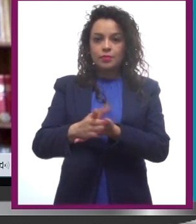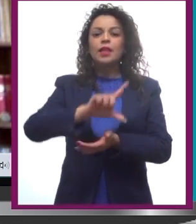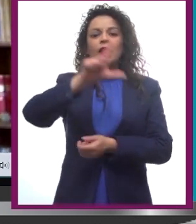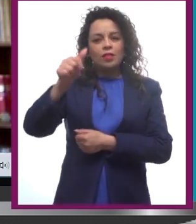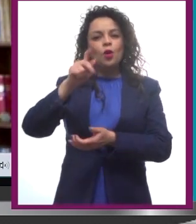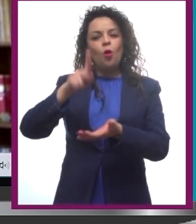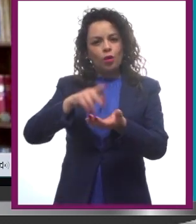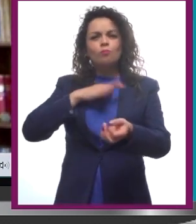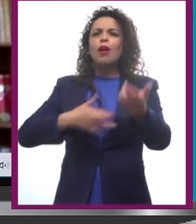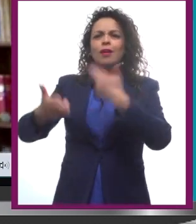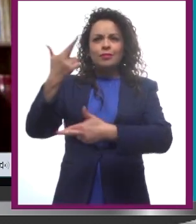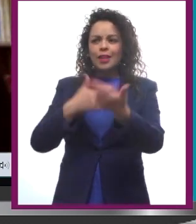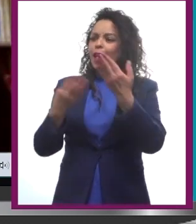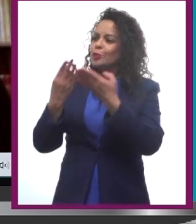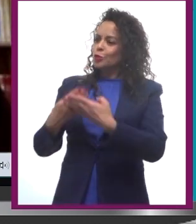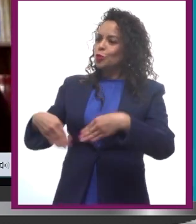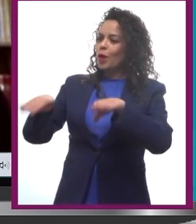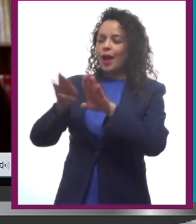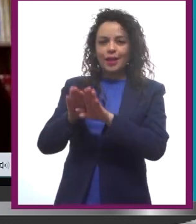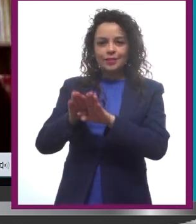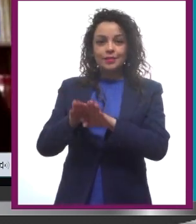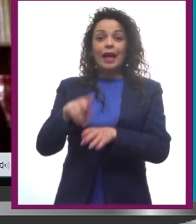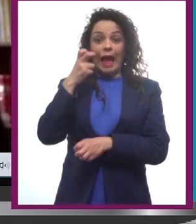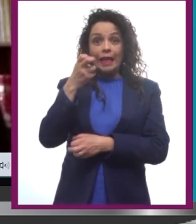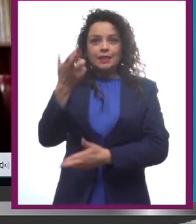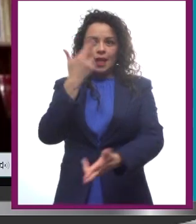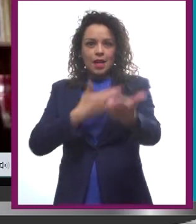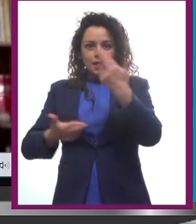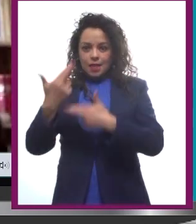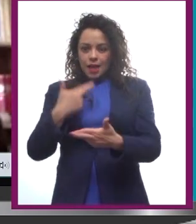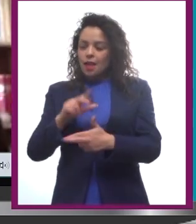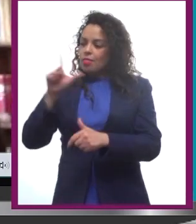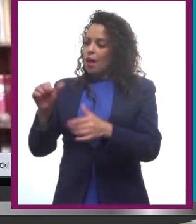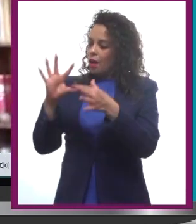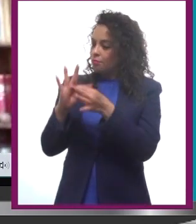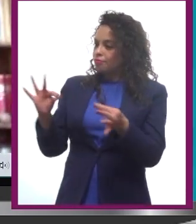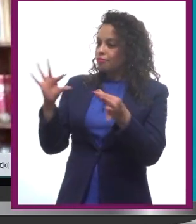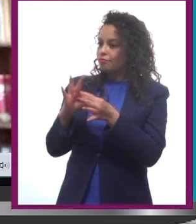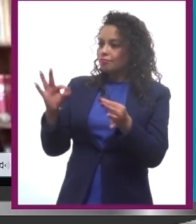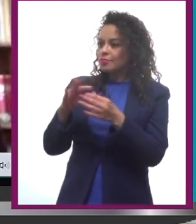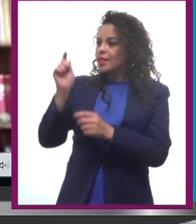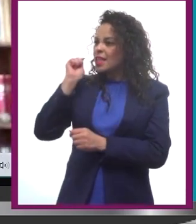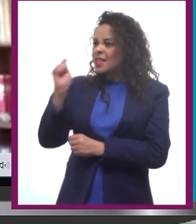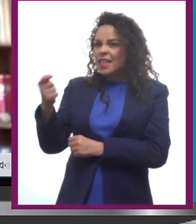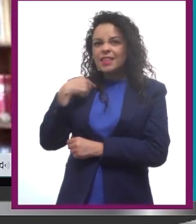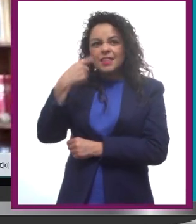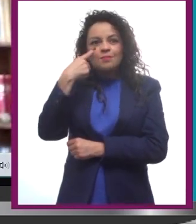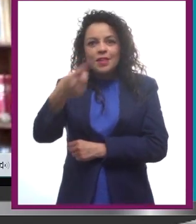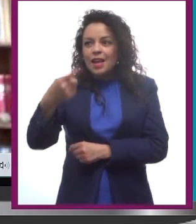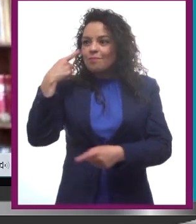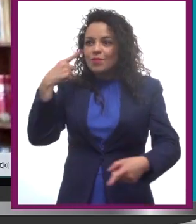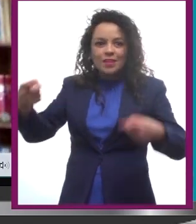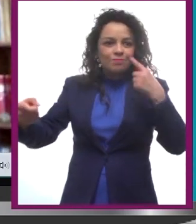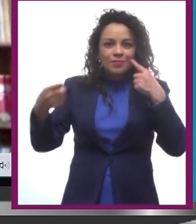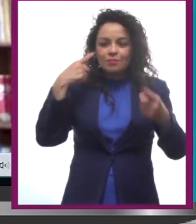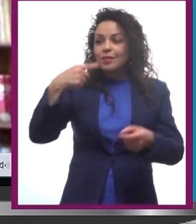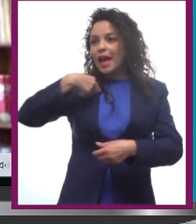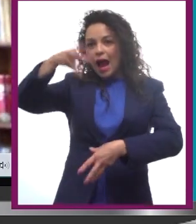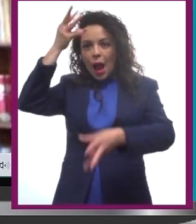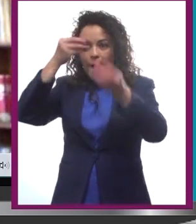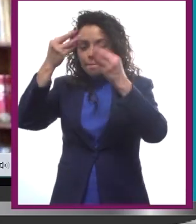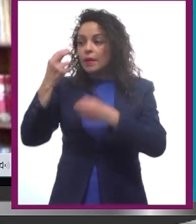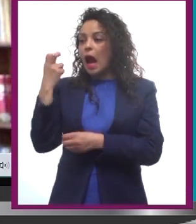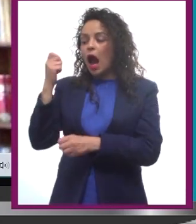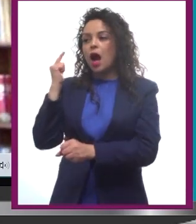casa, ¿sí? Retorna al hogar y cuenta, un poco cuenta cómo le fue y lo que aprendió, y entonces da cuenta que es más sabio,